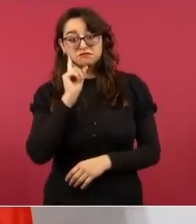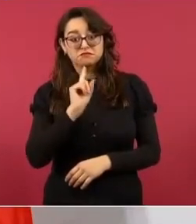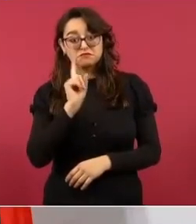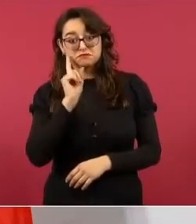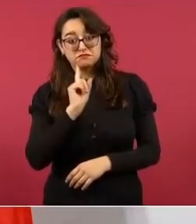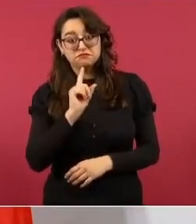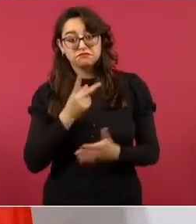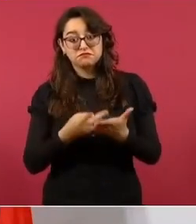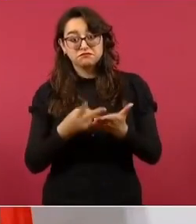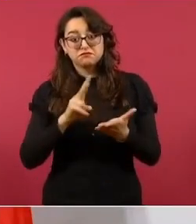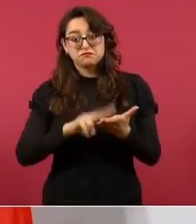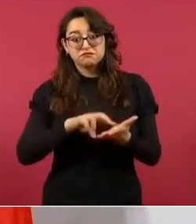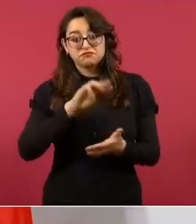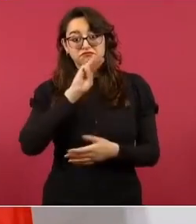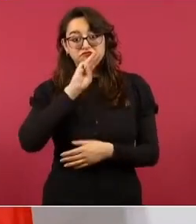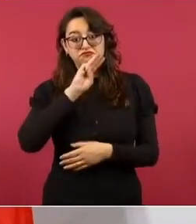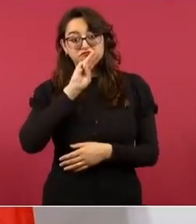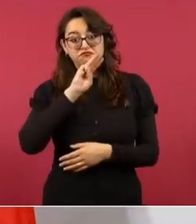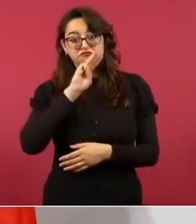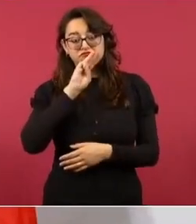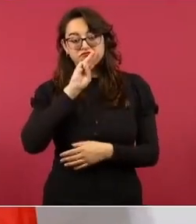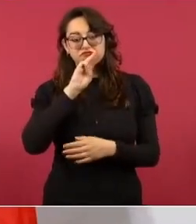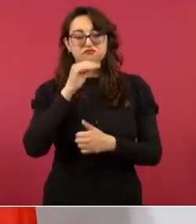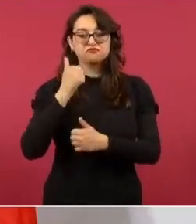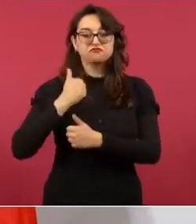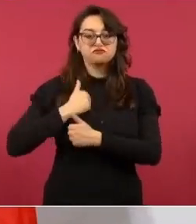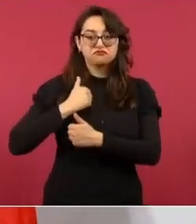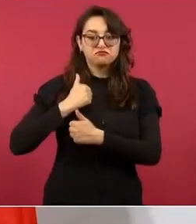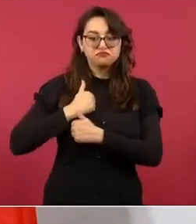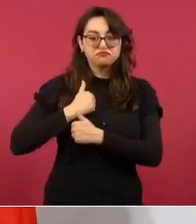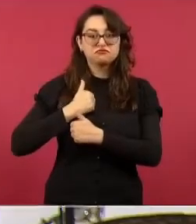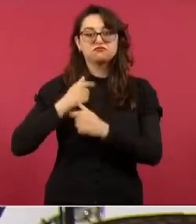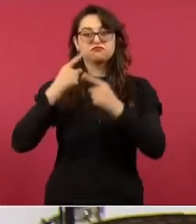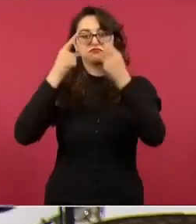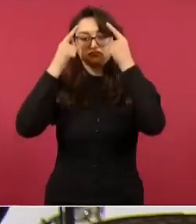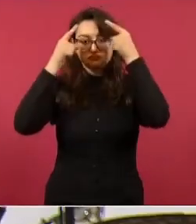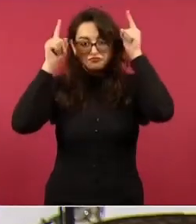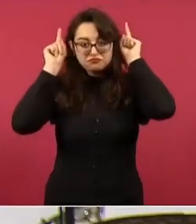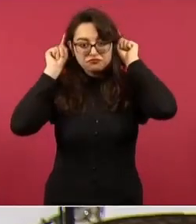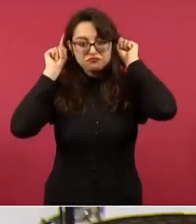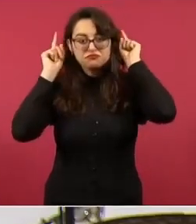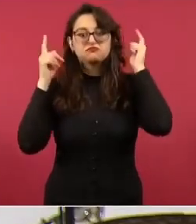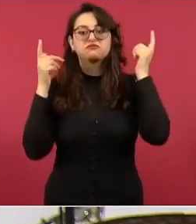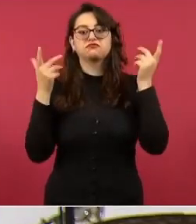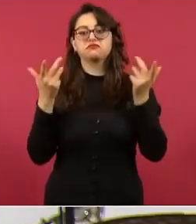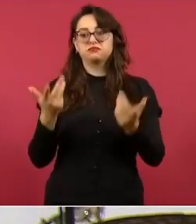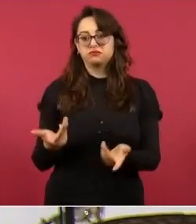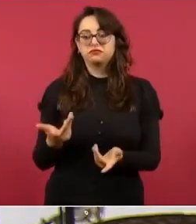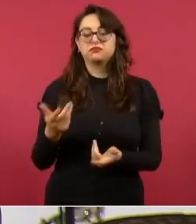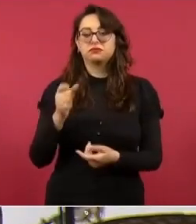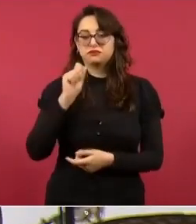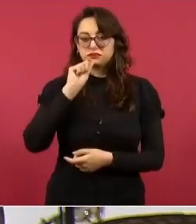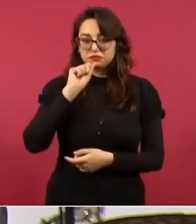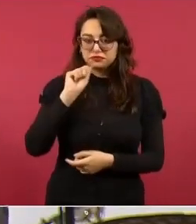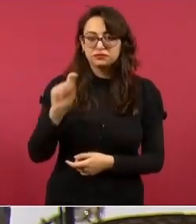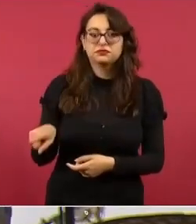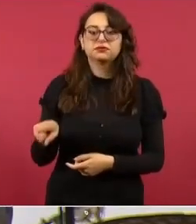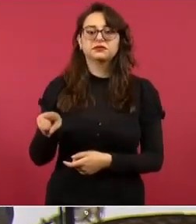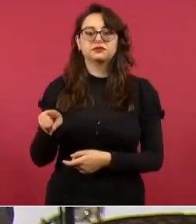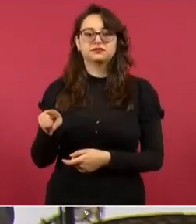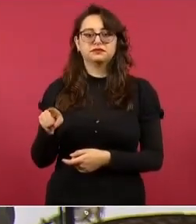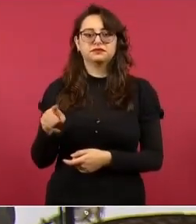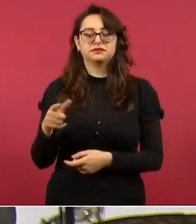mamás, mamás marinas, mamás soldadas,